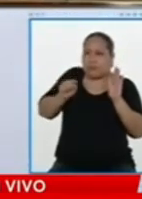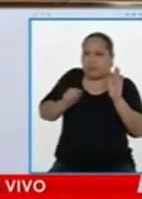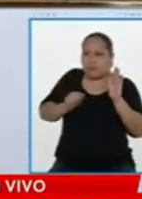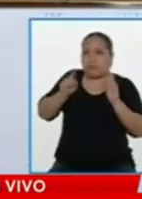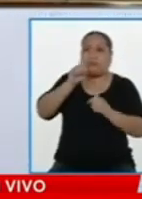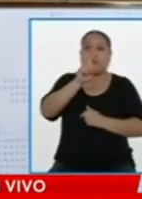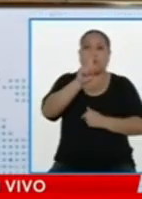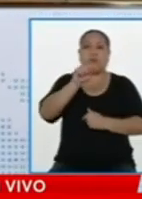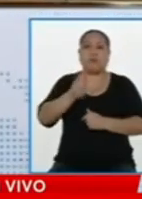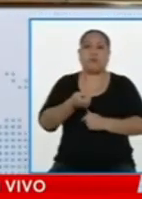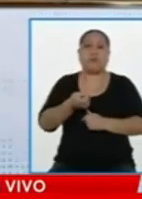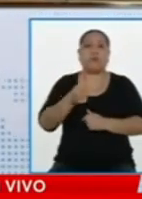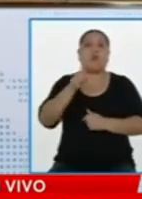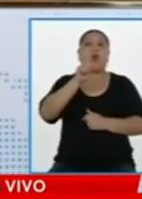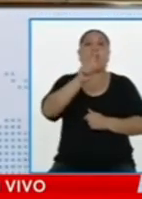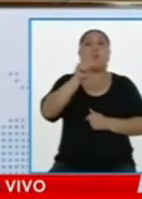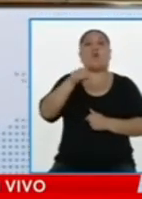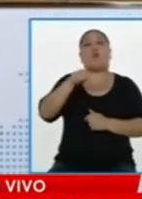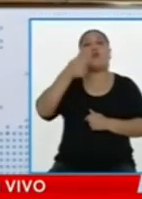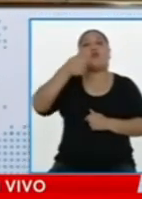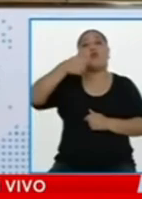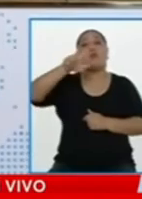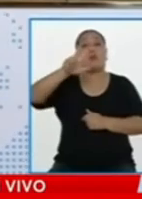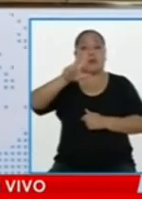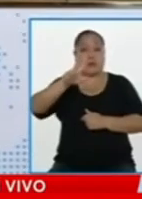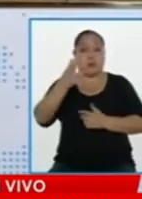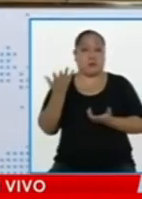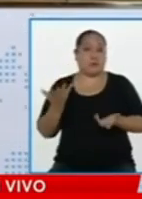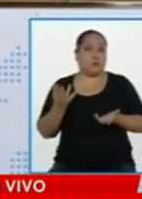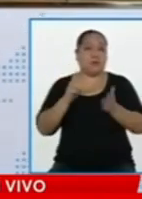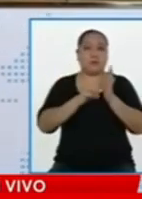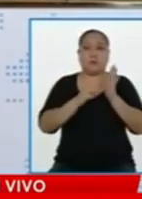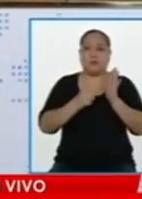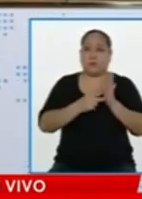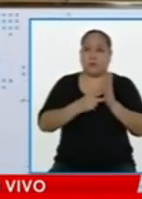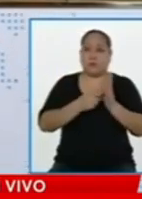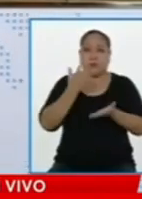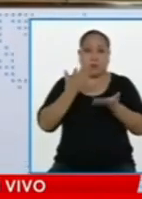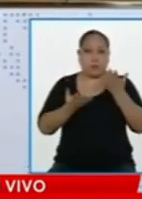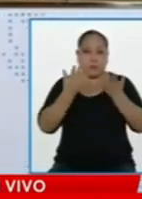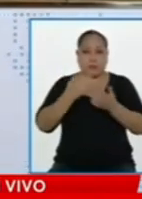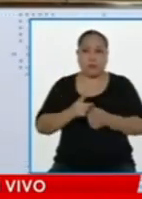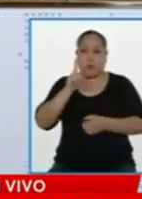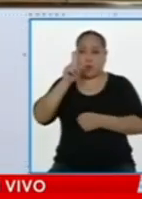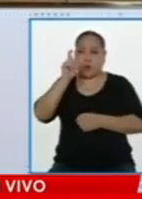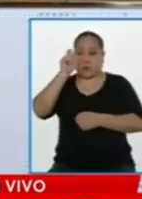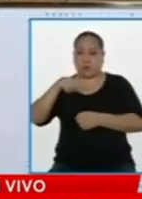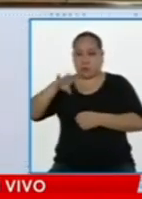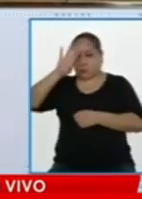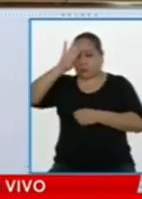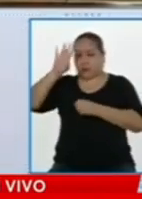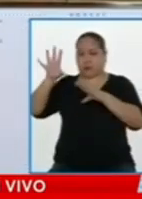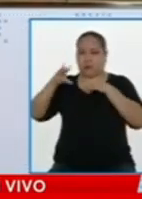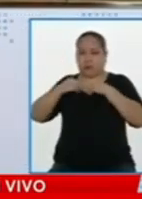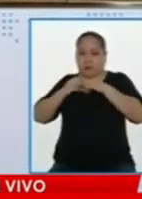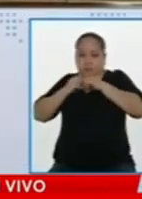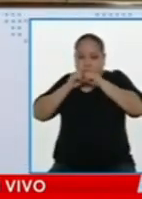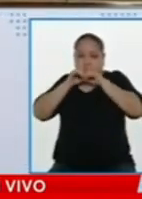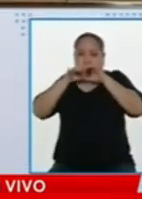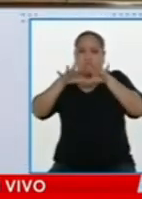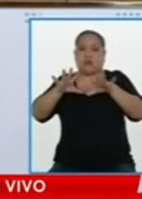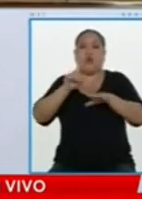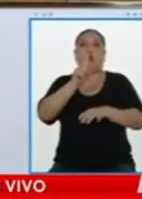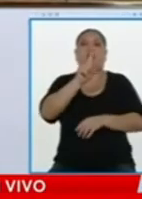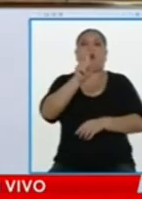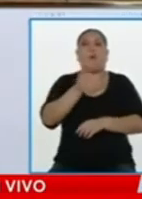O sea, desde el año pasado, desde la experiencia europea, antes de que se establezca la pandemia se sabía. Pero nos han hecho